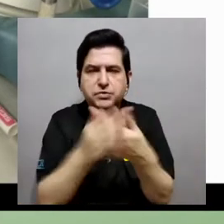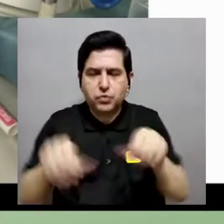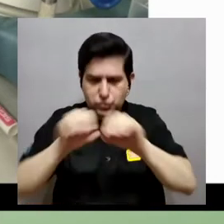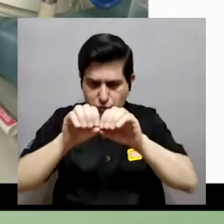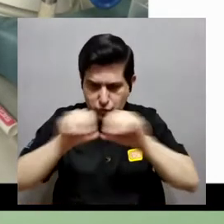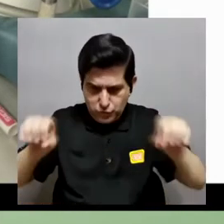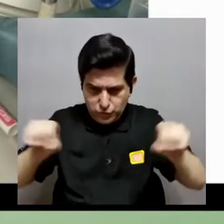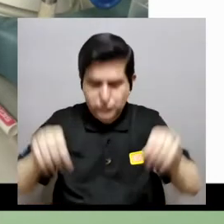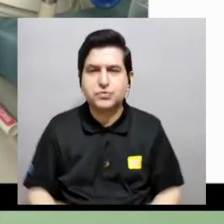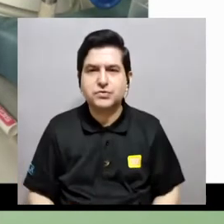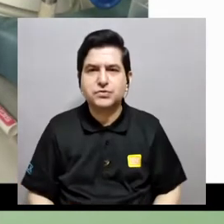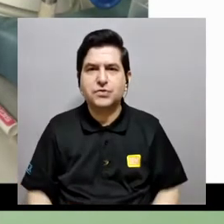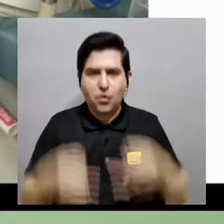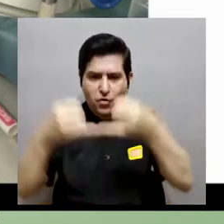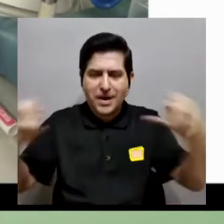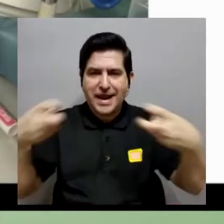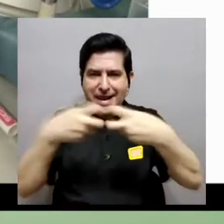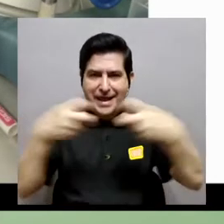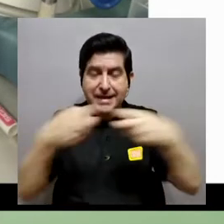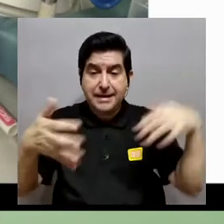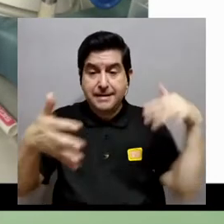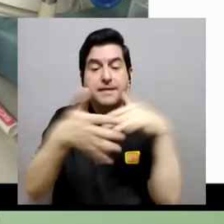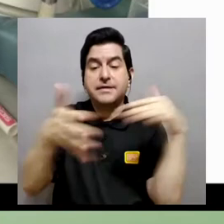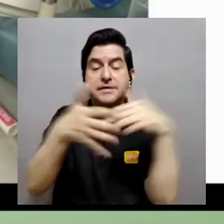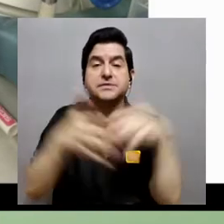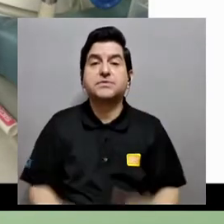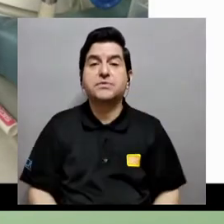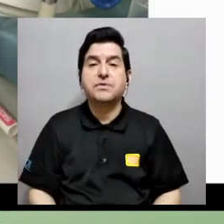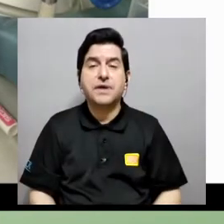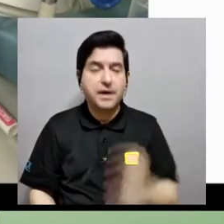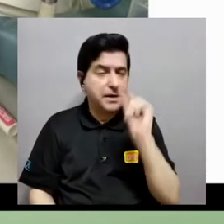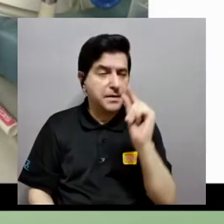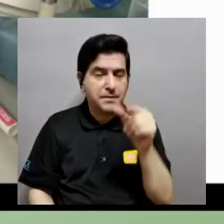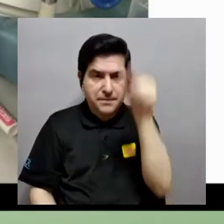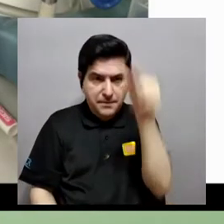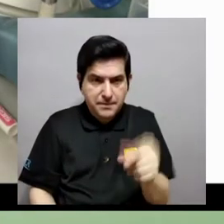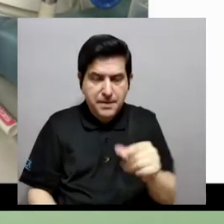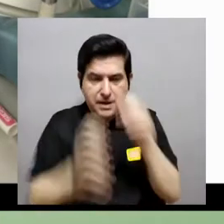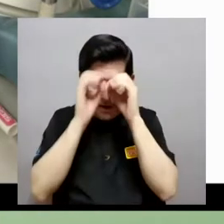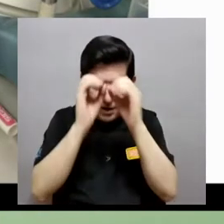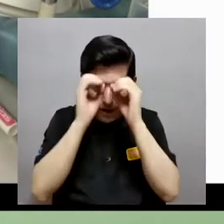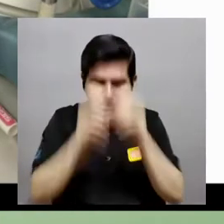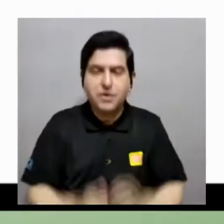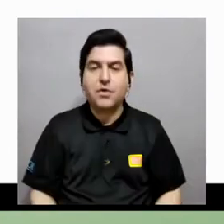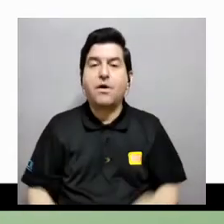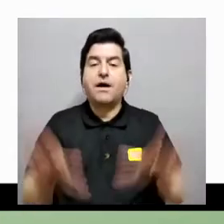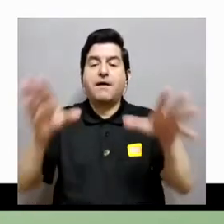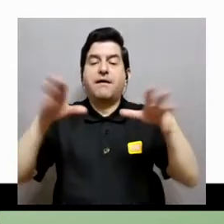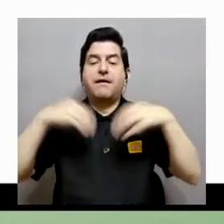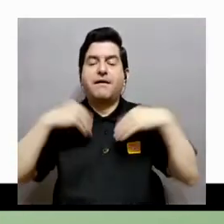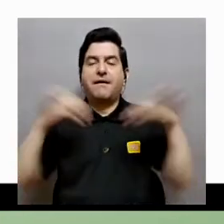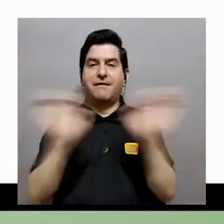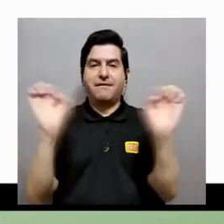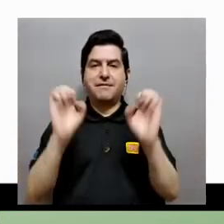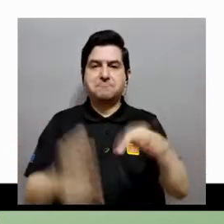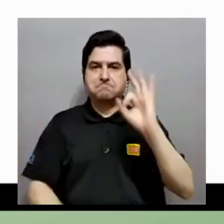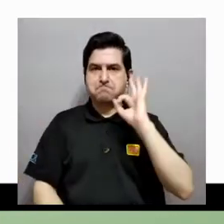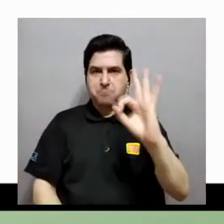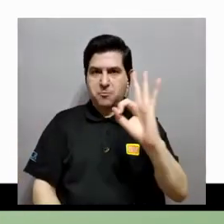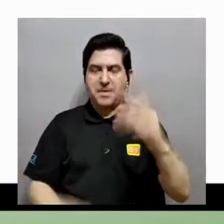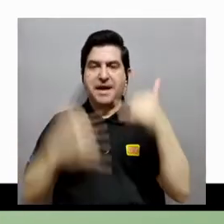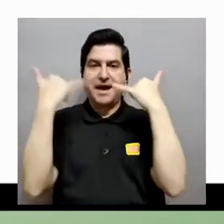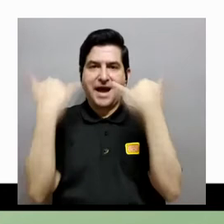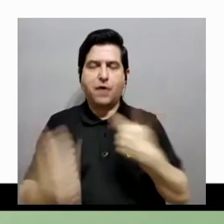tubería, con todos los cables eléctricos y ahí estamos estudiando cómo los microorganismos están asimilando energía. Muy bien,